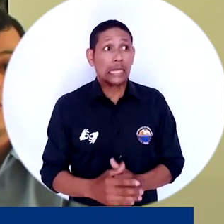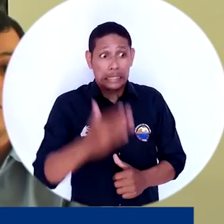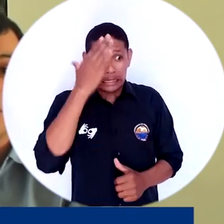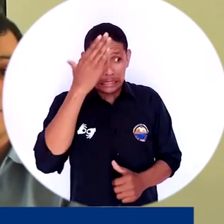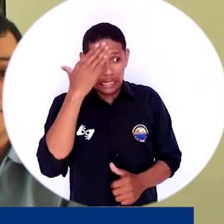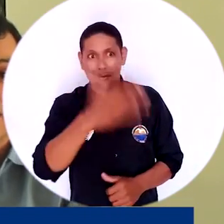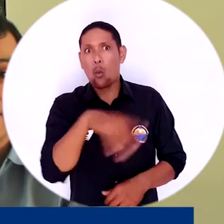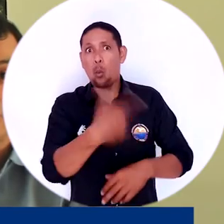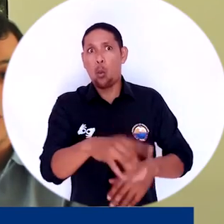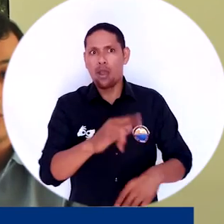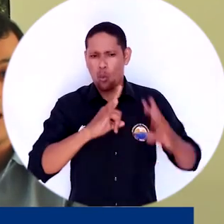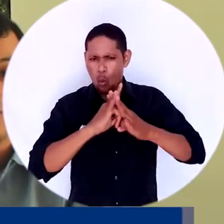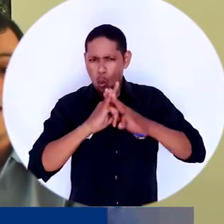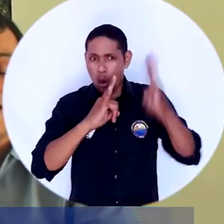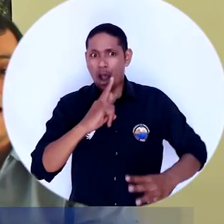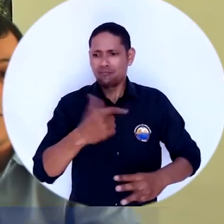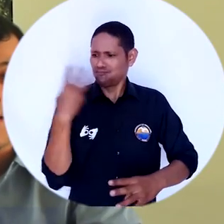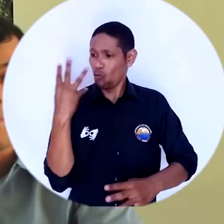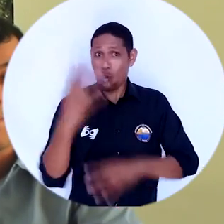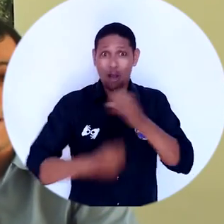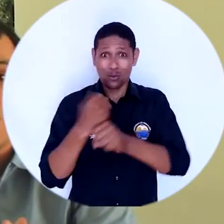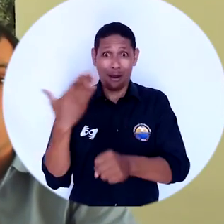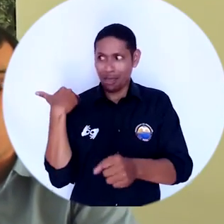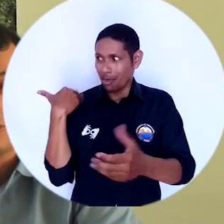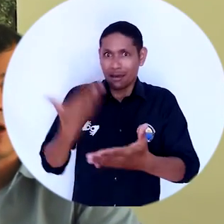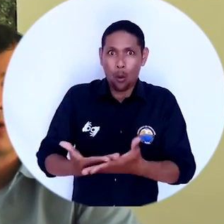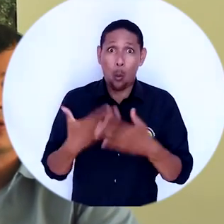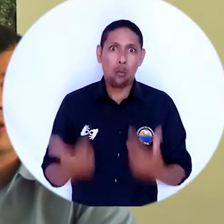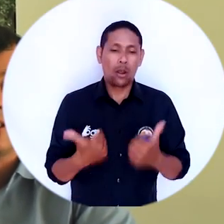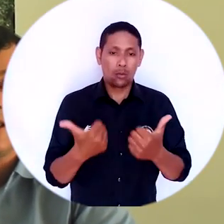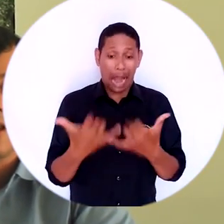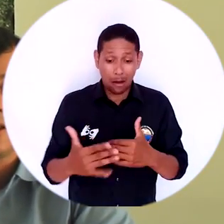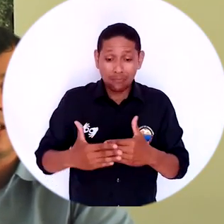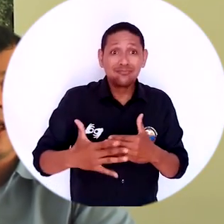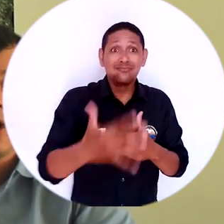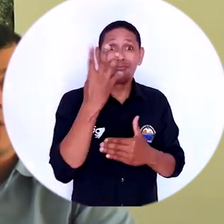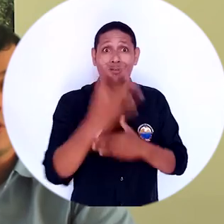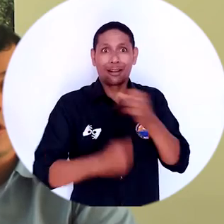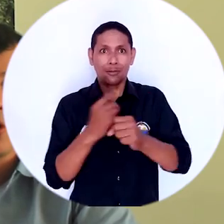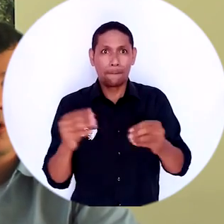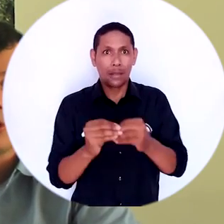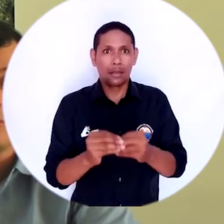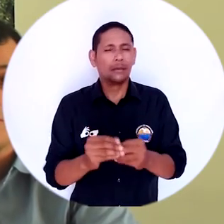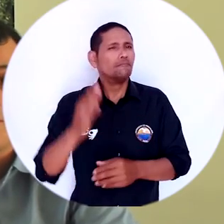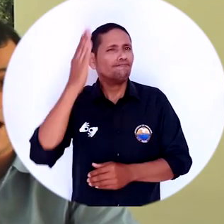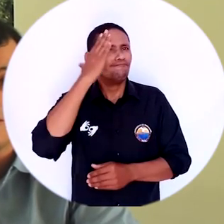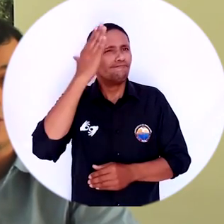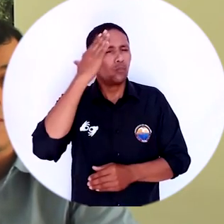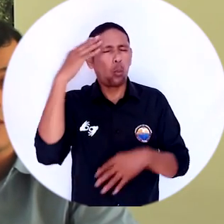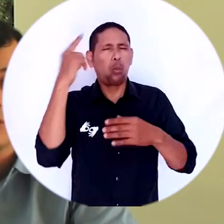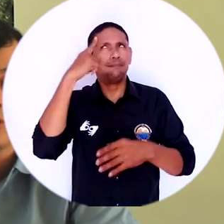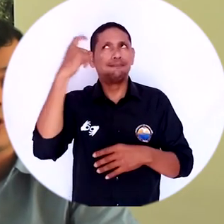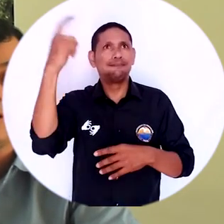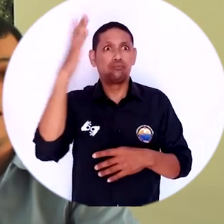ha tenido la Universidad Empresa estos cuatro años y creo que en los cuatro años siguientes lo único que auguro son más